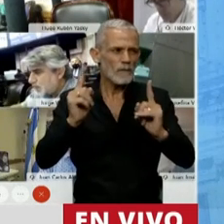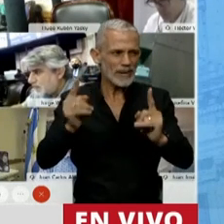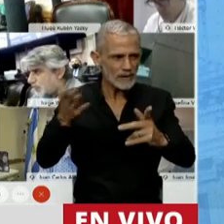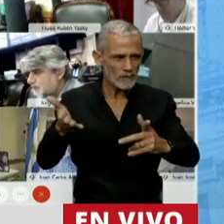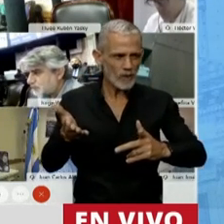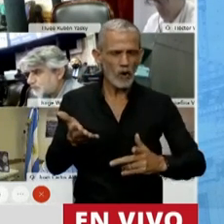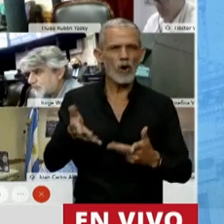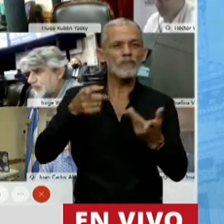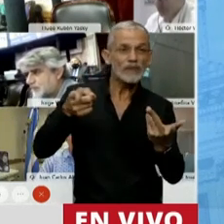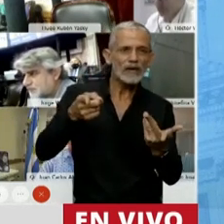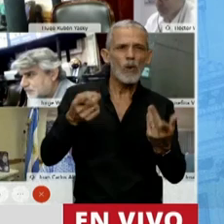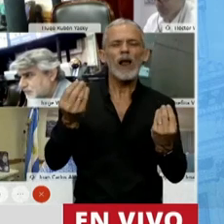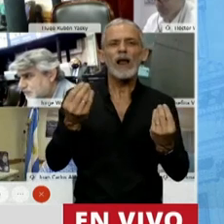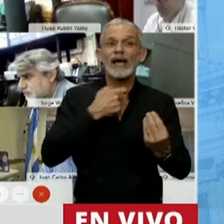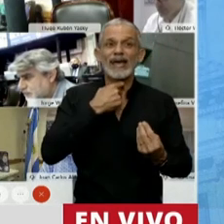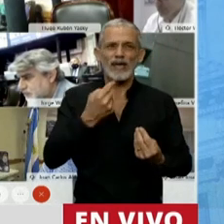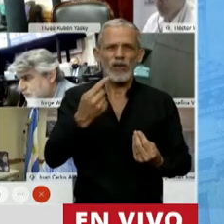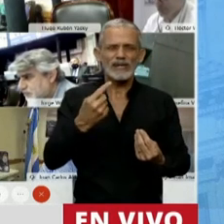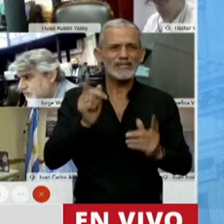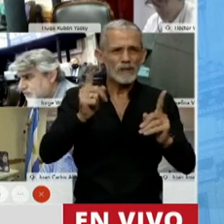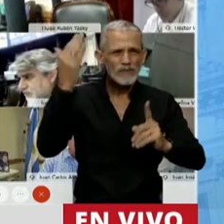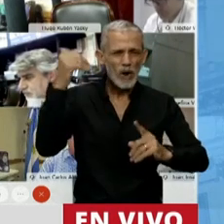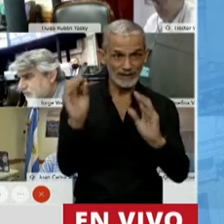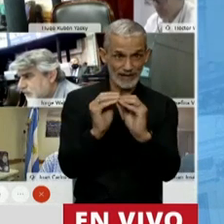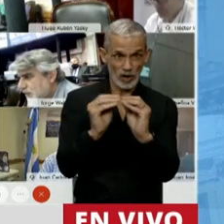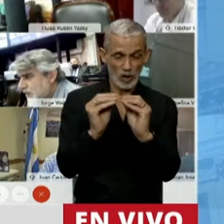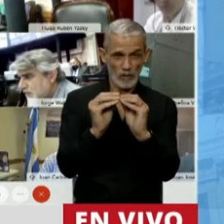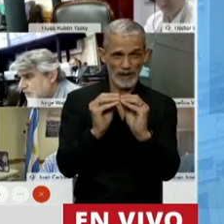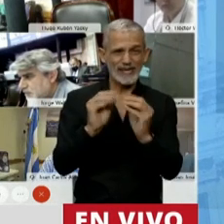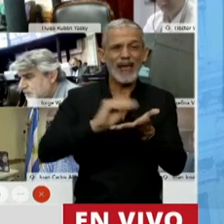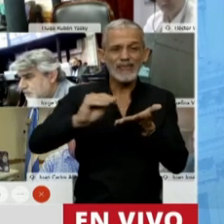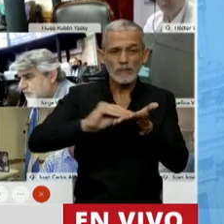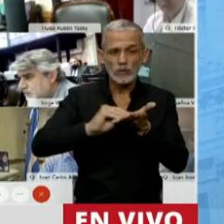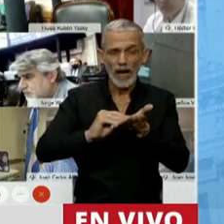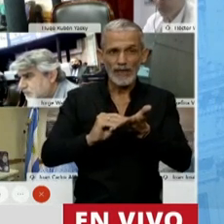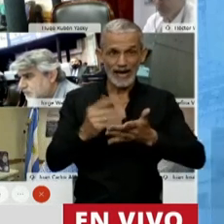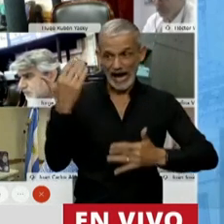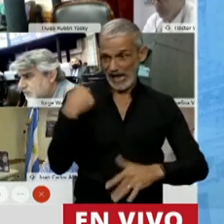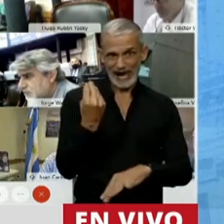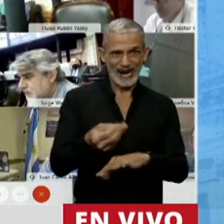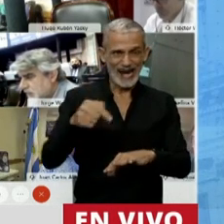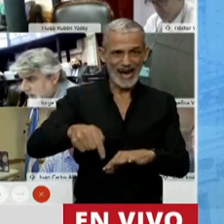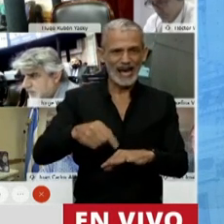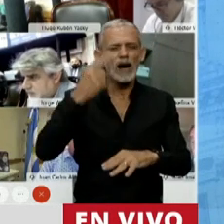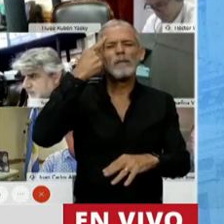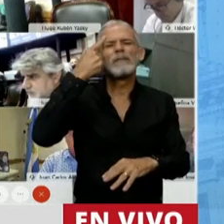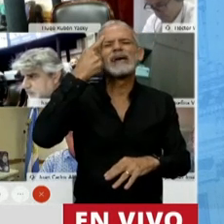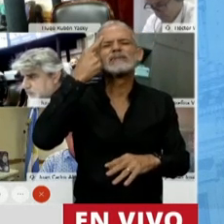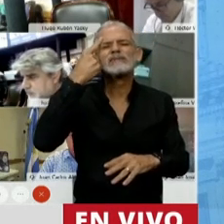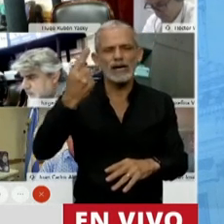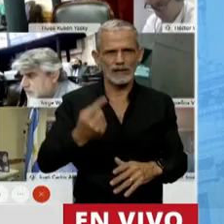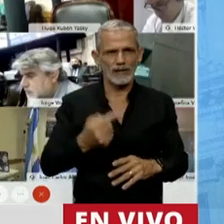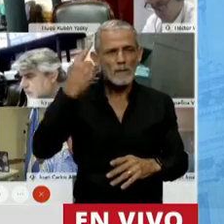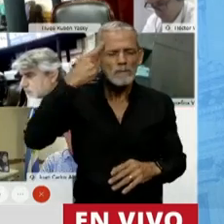Por lo tanto, lo único que quiero decirles, como dijo una colega diputada que estuvo acá hace un tiempo, que recapaciten,